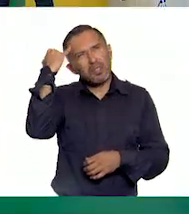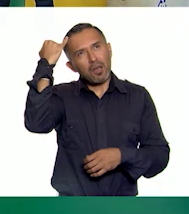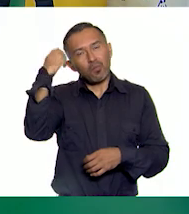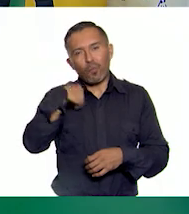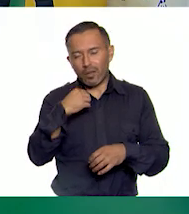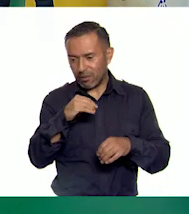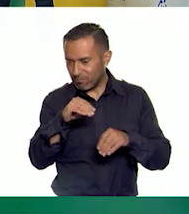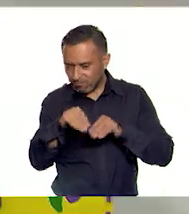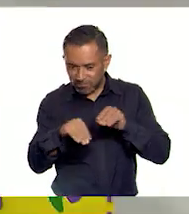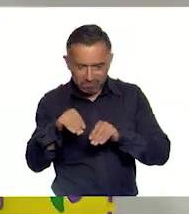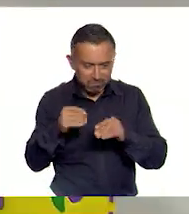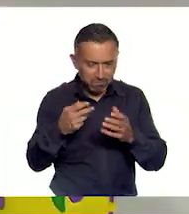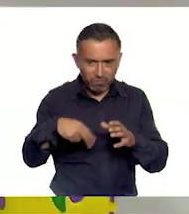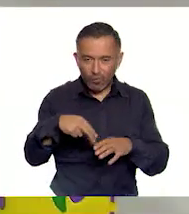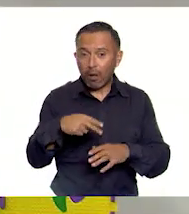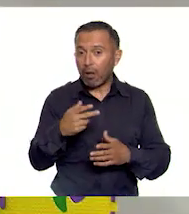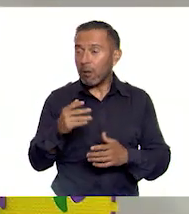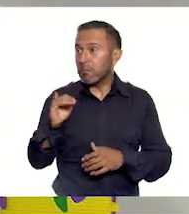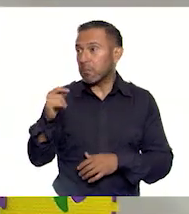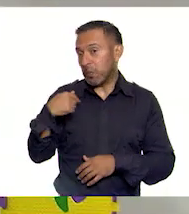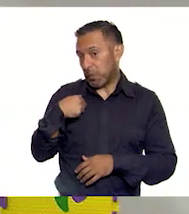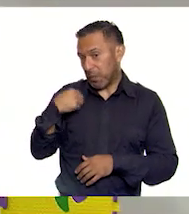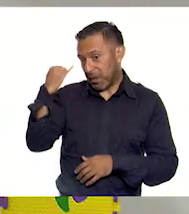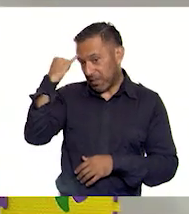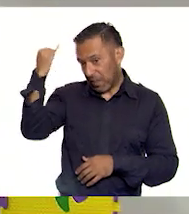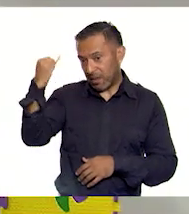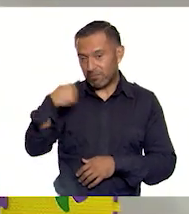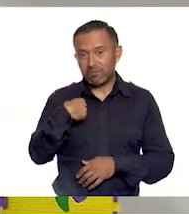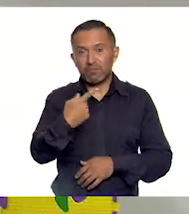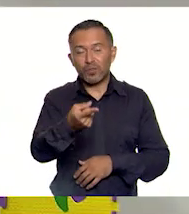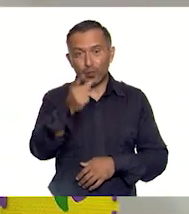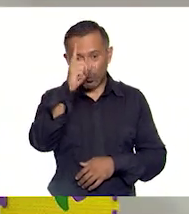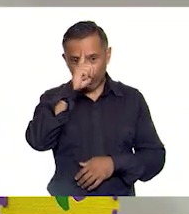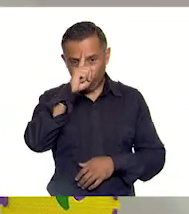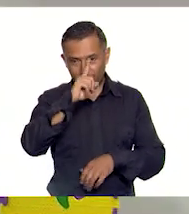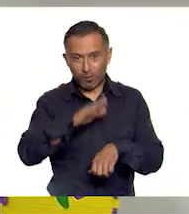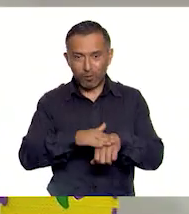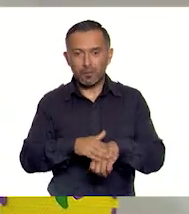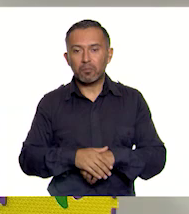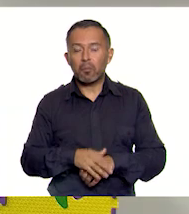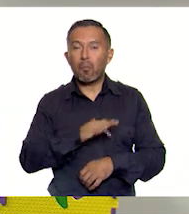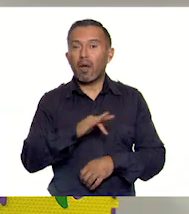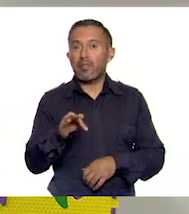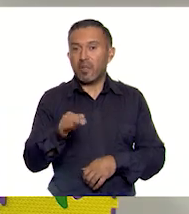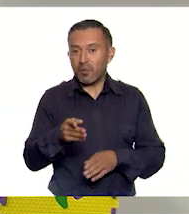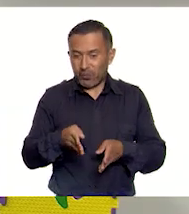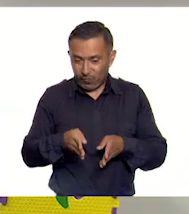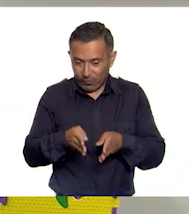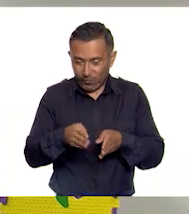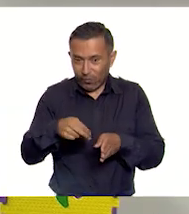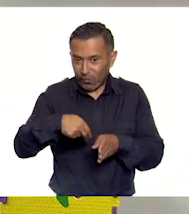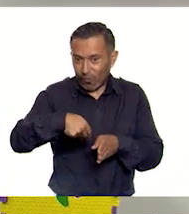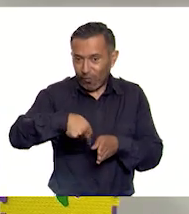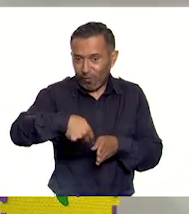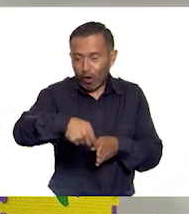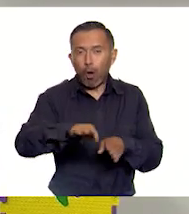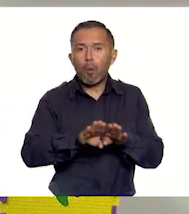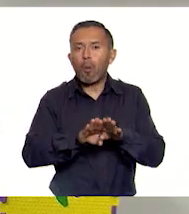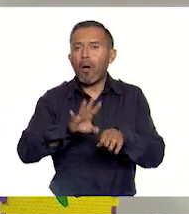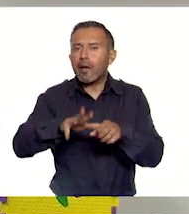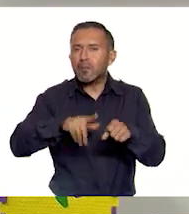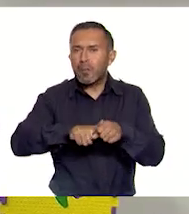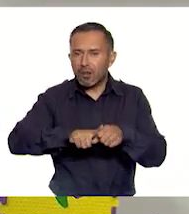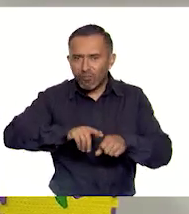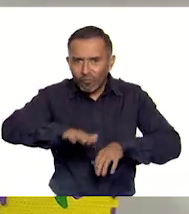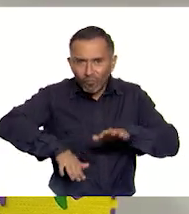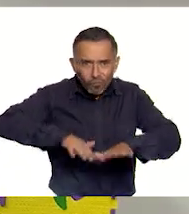Así es, maestro. A lo mejor a mí se me ocurre, les puedo sugerir que pueden hacer una pista y moverse como si fueran animales en ella,